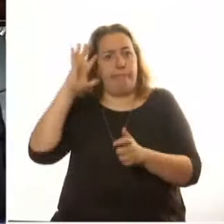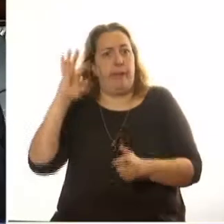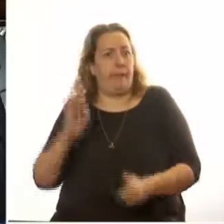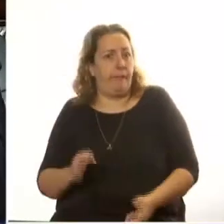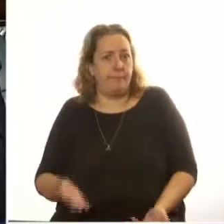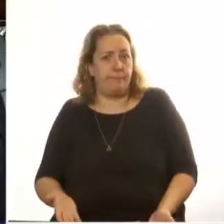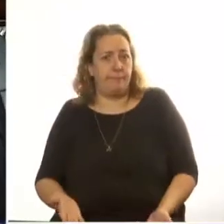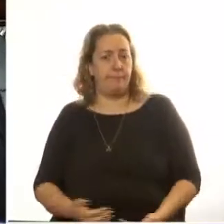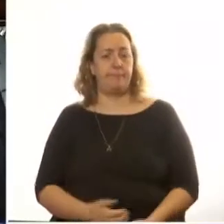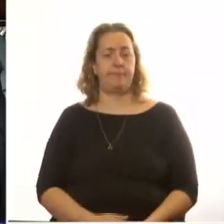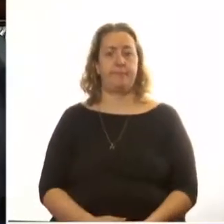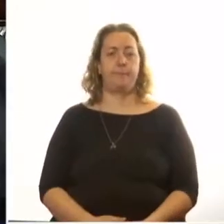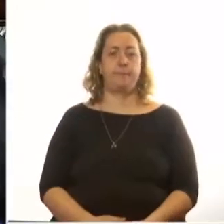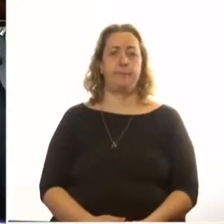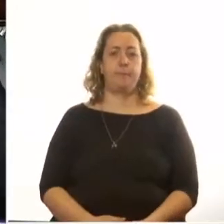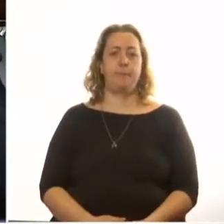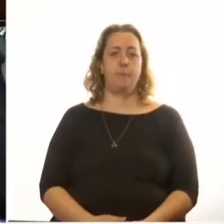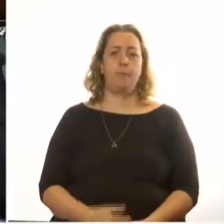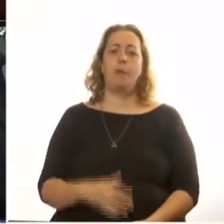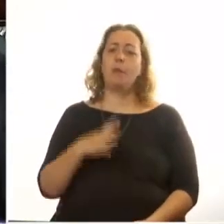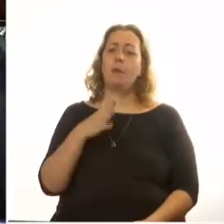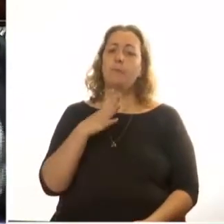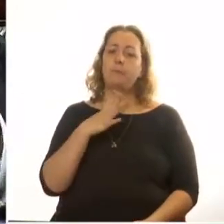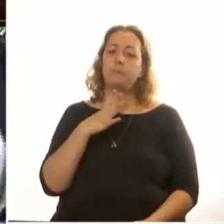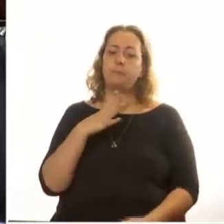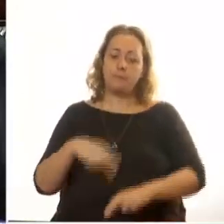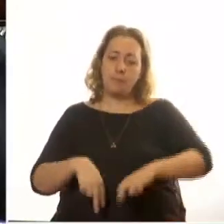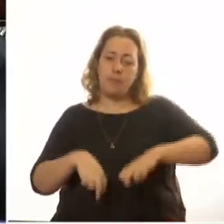de de